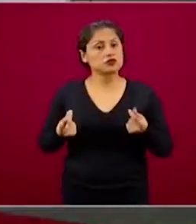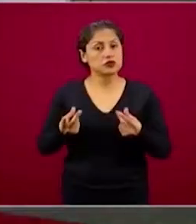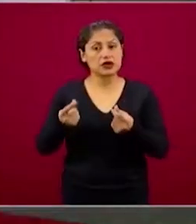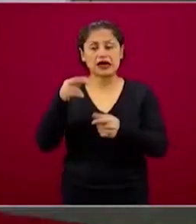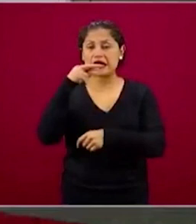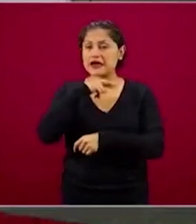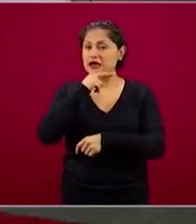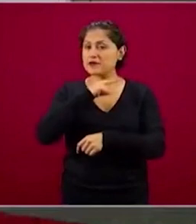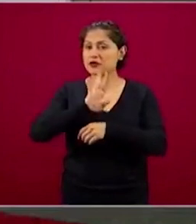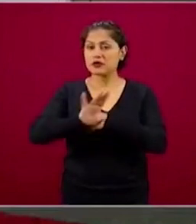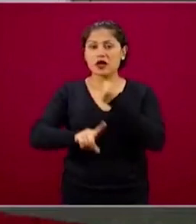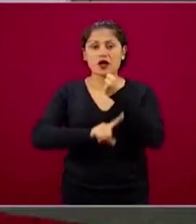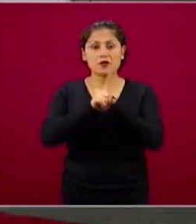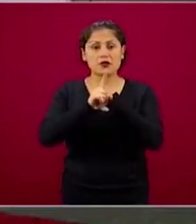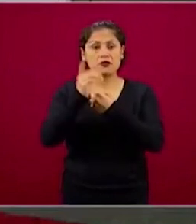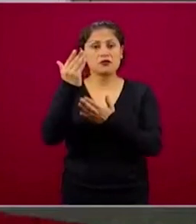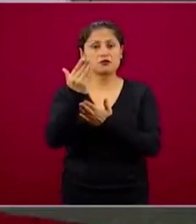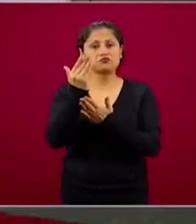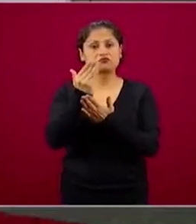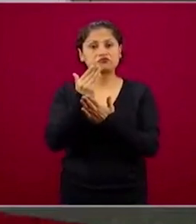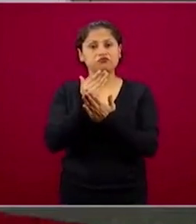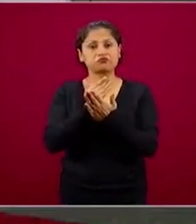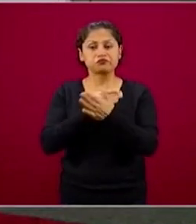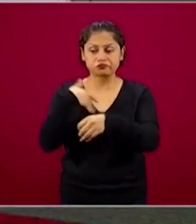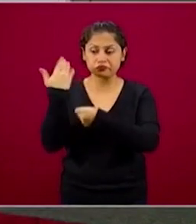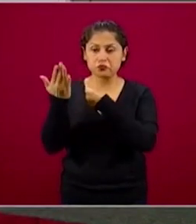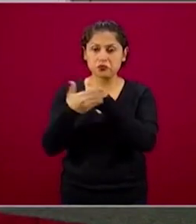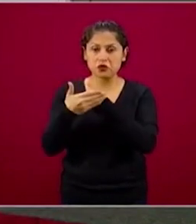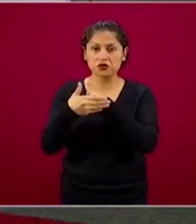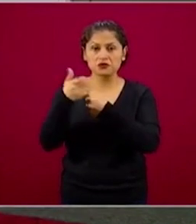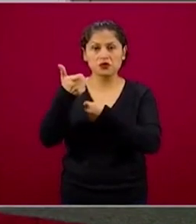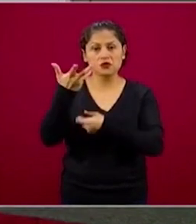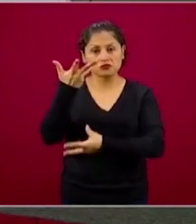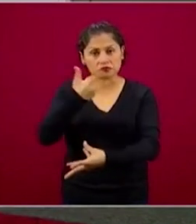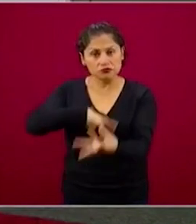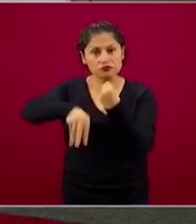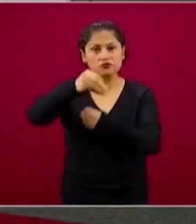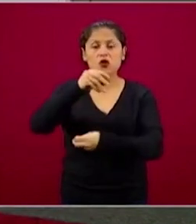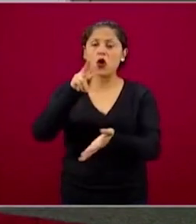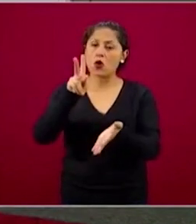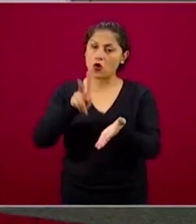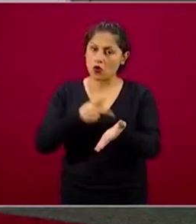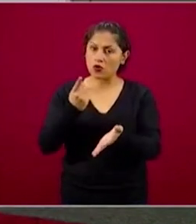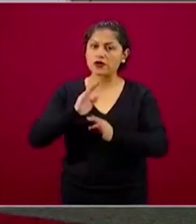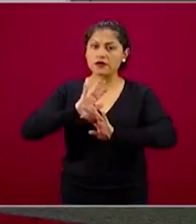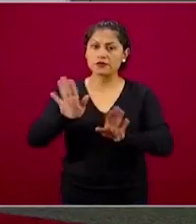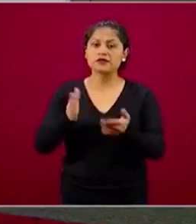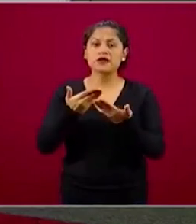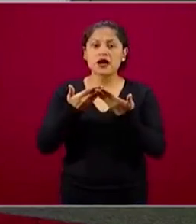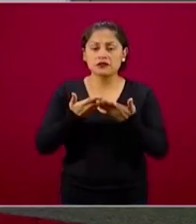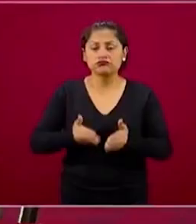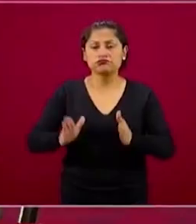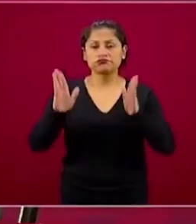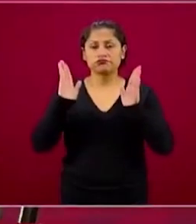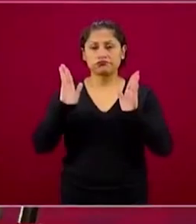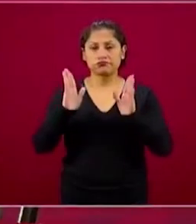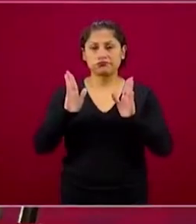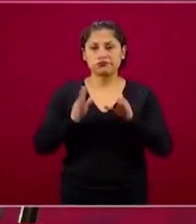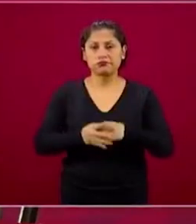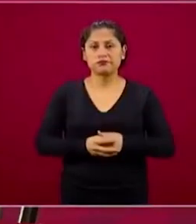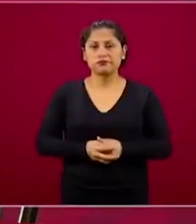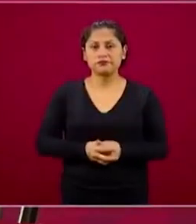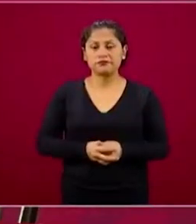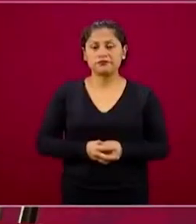preparados para la fase de reactivación de la economía, para abrir la economía, para regresar de